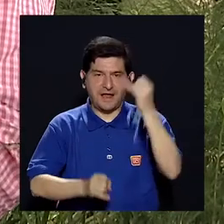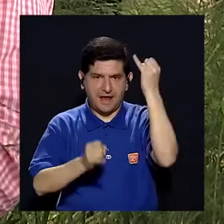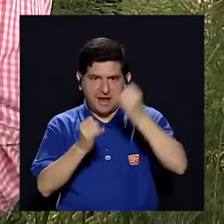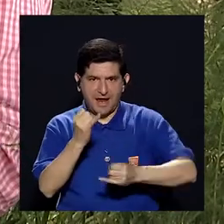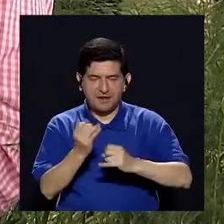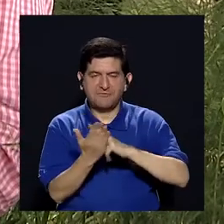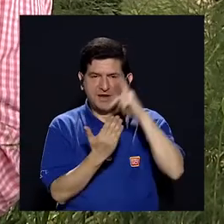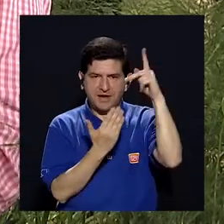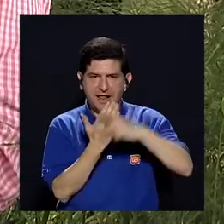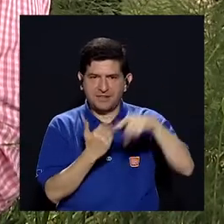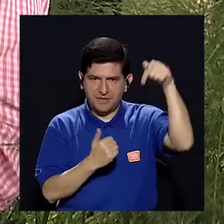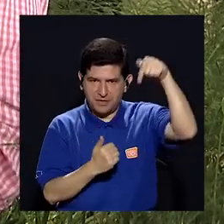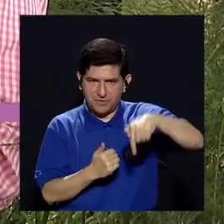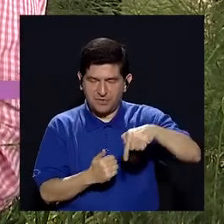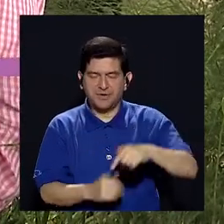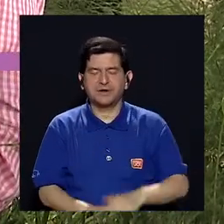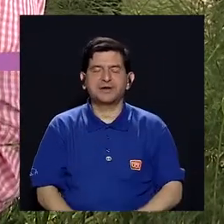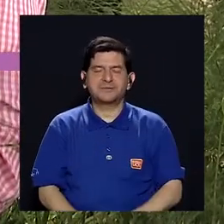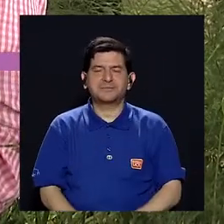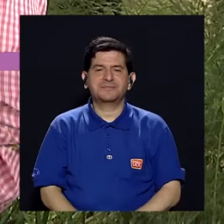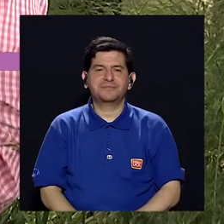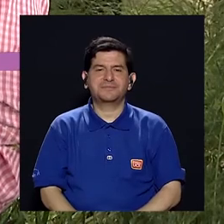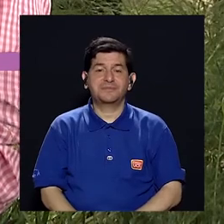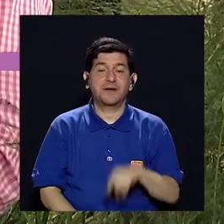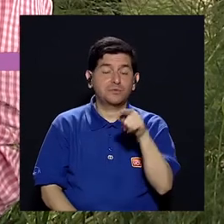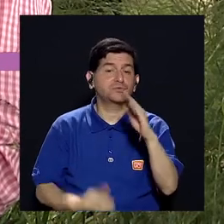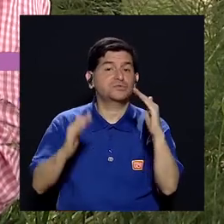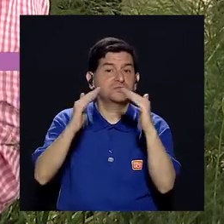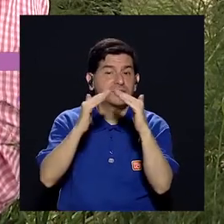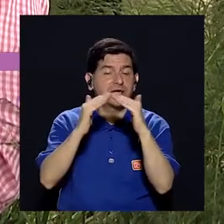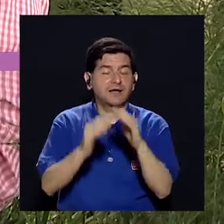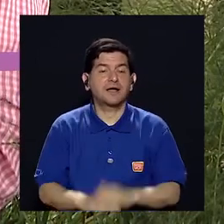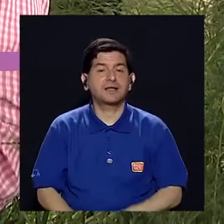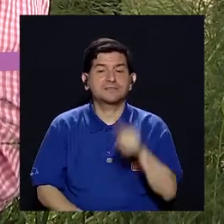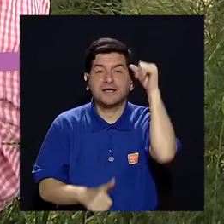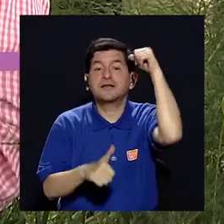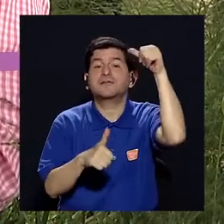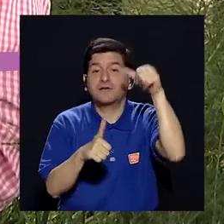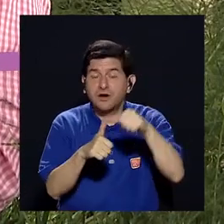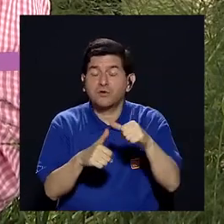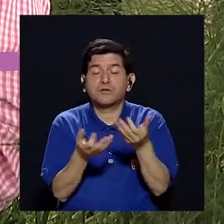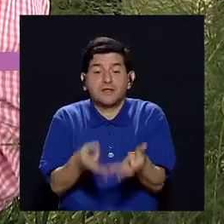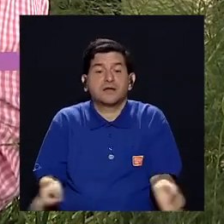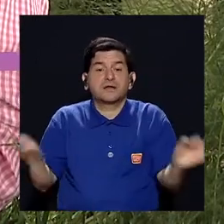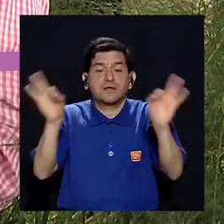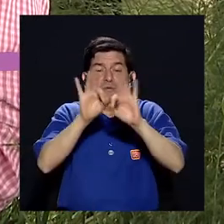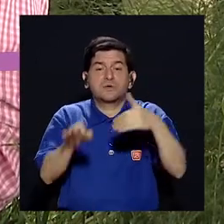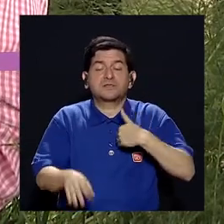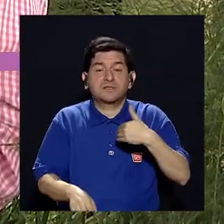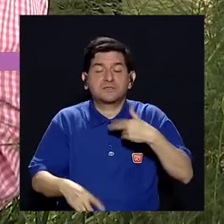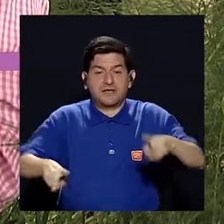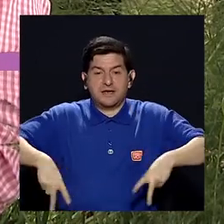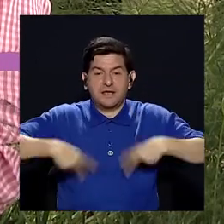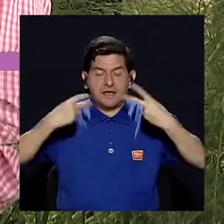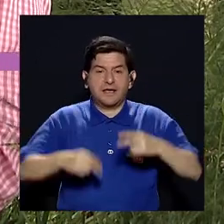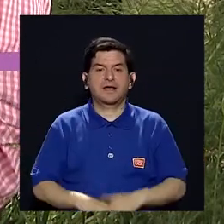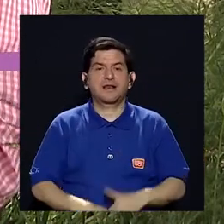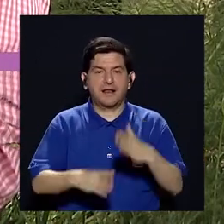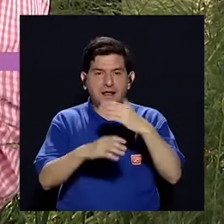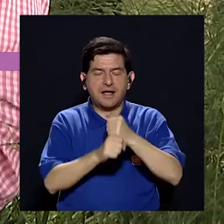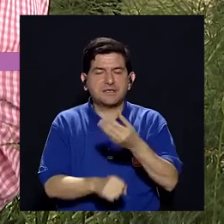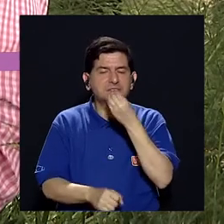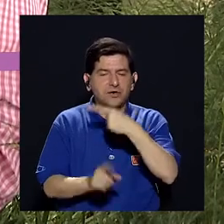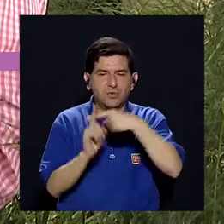Bueno, esto llegamos al final de nuestro programa de esta semana esperando de que en sus hogares puedan tomar nota acerca de la importancia que tiene en nuestra vida